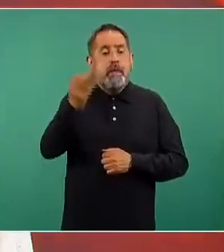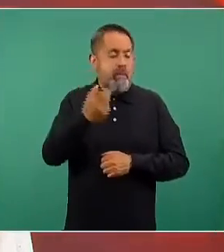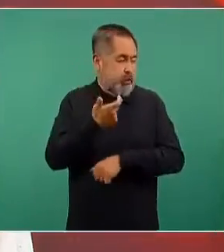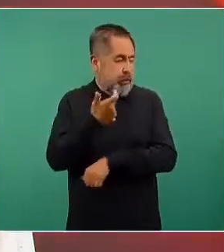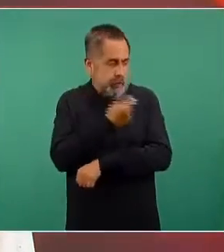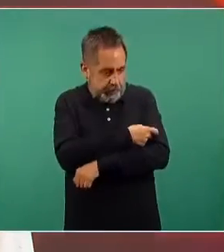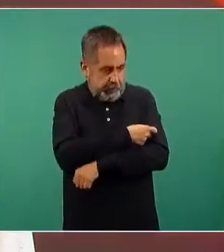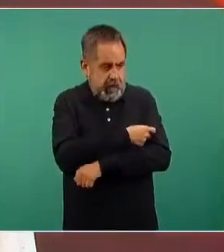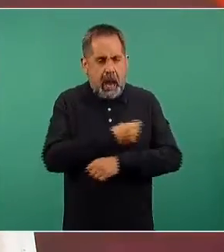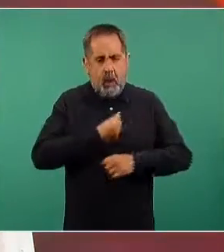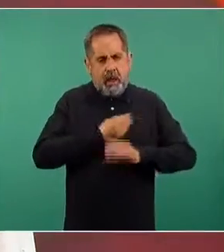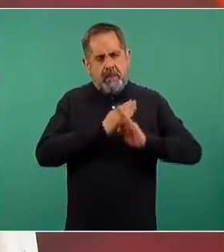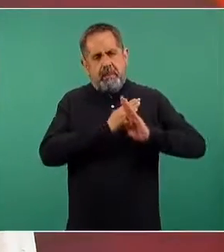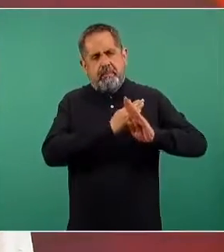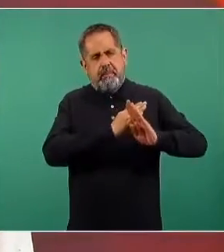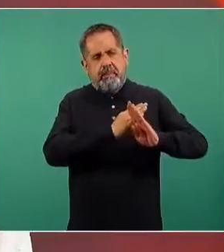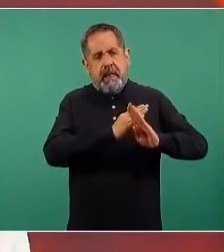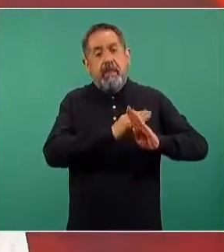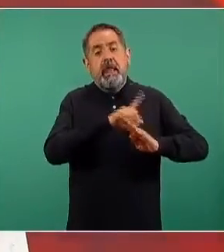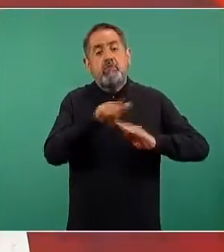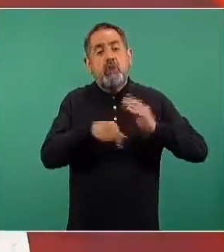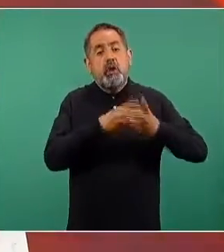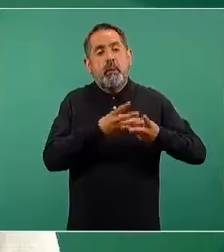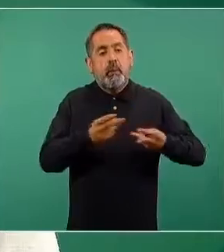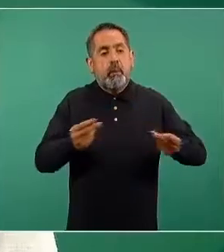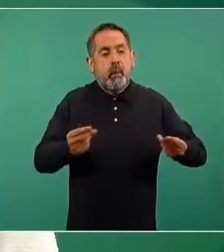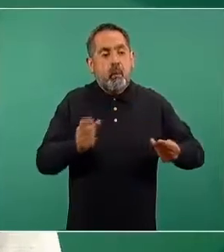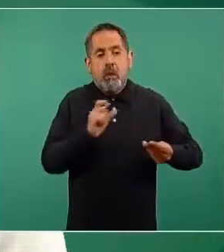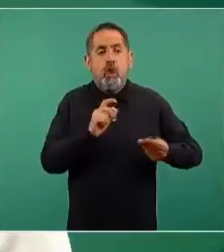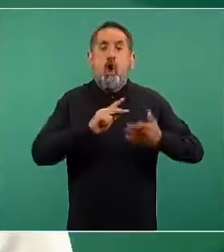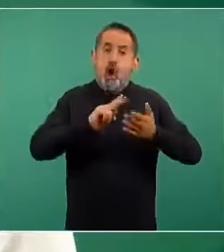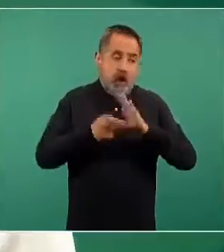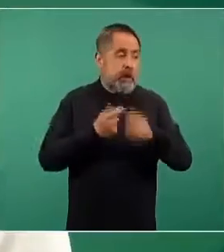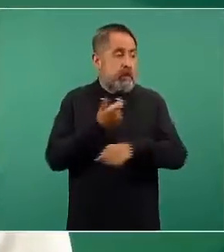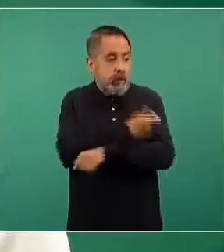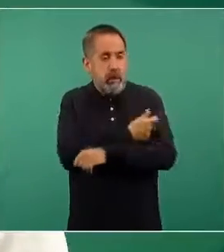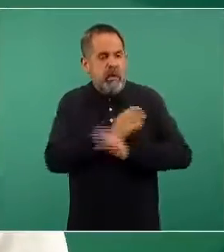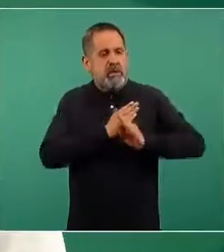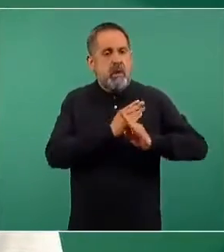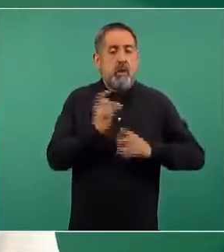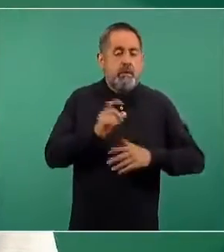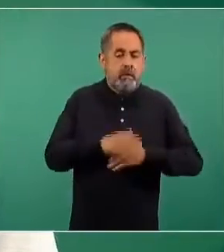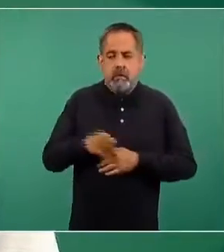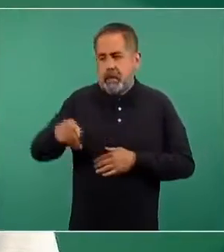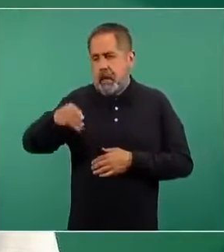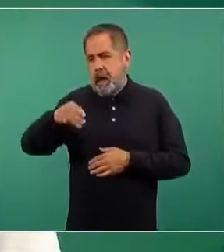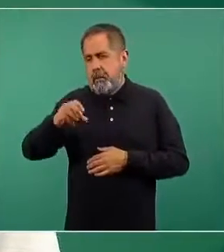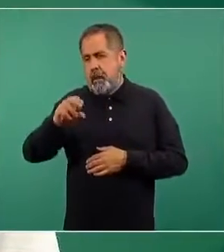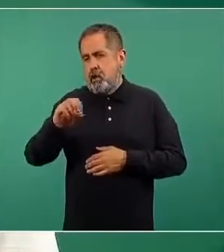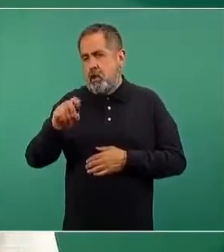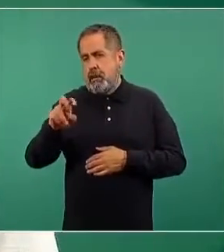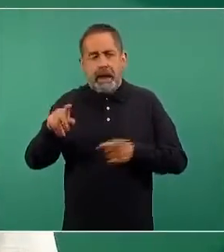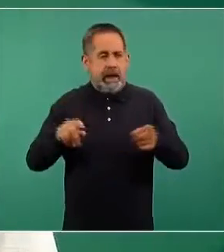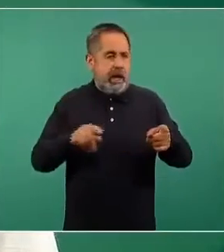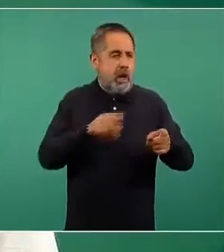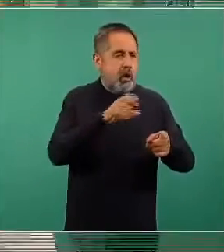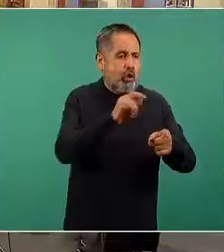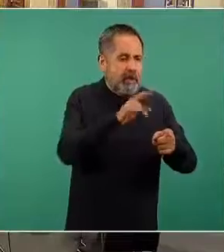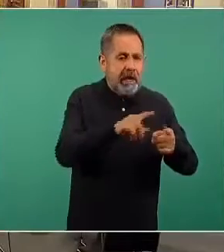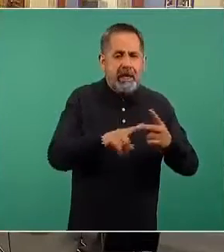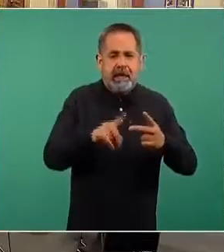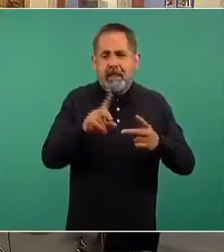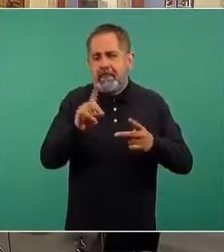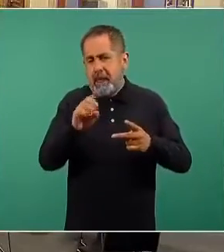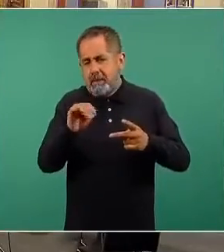durará la inmunidad. Esto es algo que hemos tratado aquí múltiples veces. Lo ha preguntado Marco Antonio Olvera, lo ha preguntado Arturo Contreras, Damián